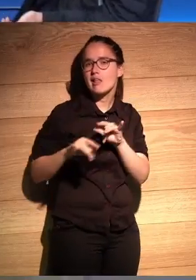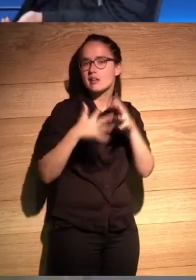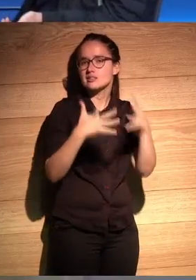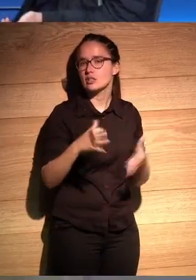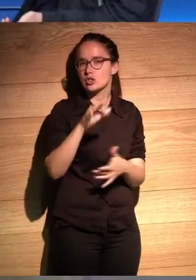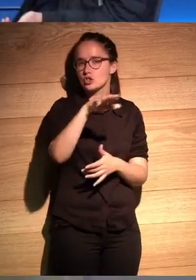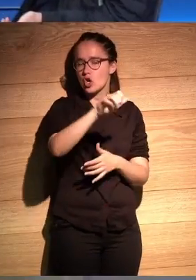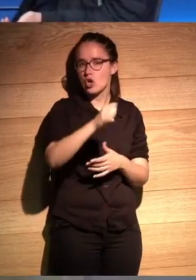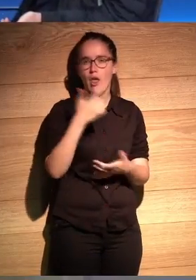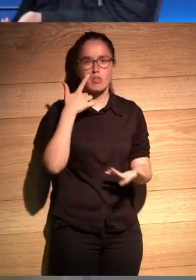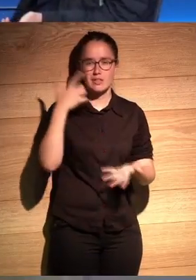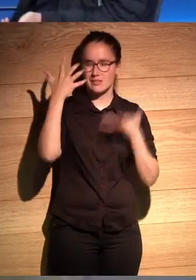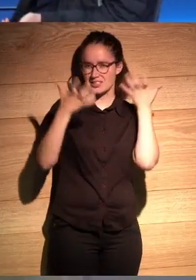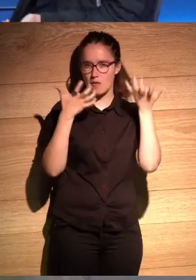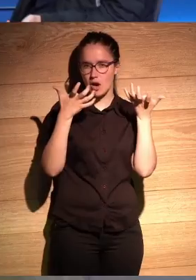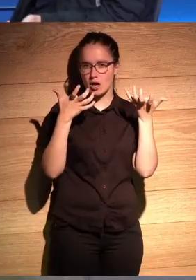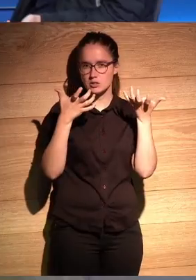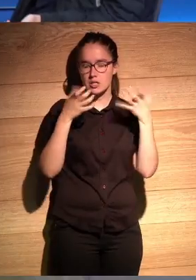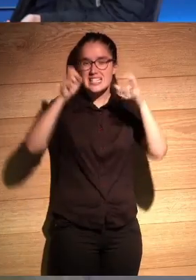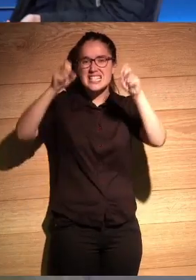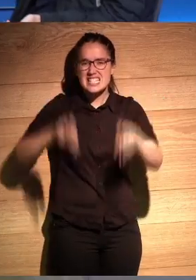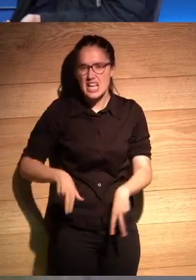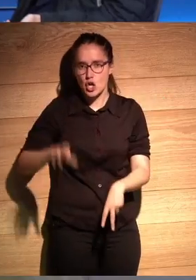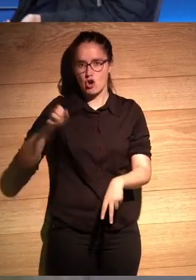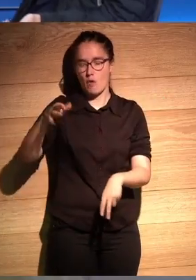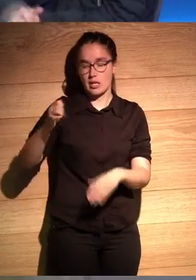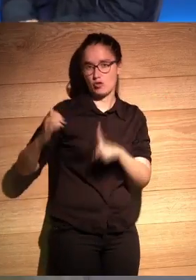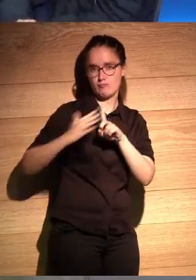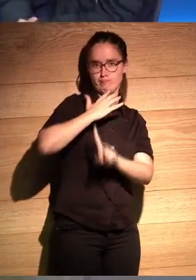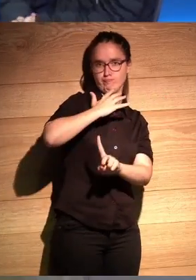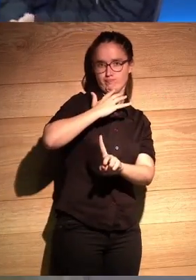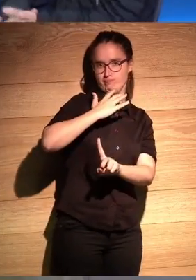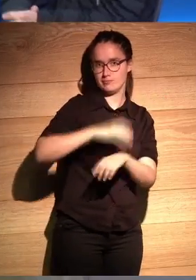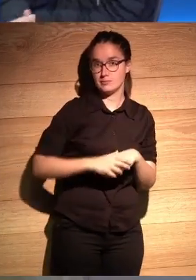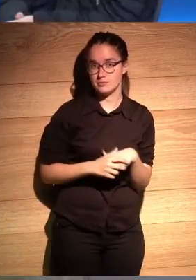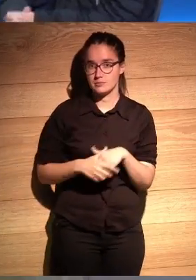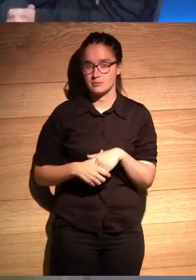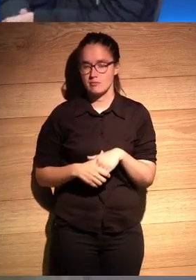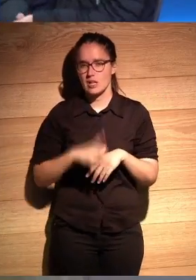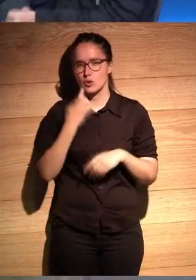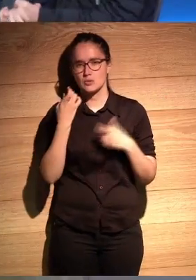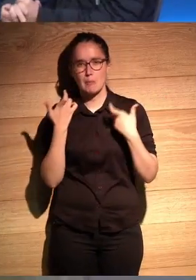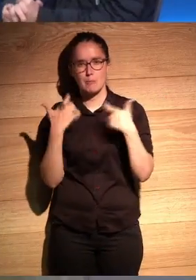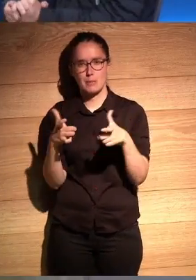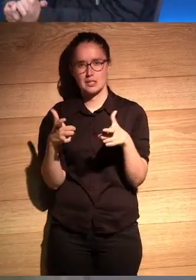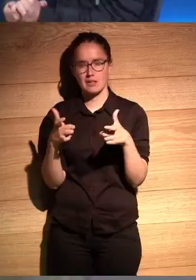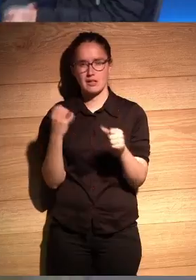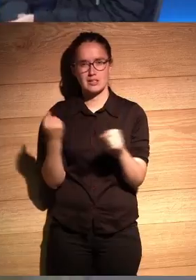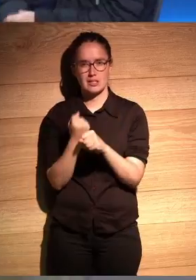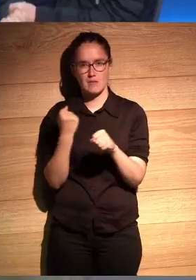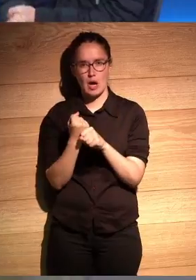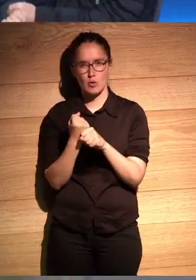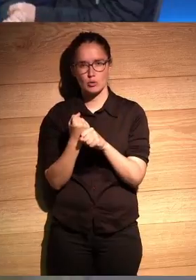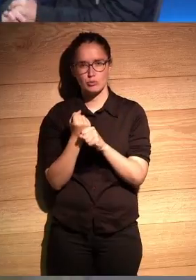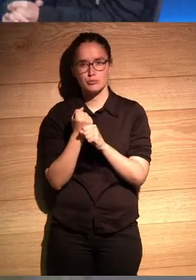de los detectives salvajes sin Roberto Bolaño metido ahí ¿entiendes? hay una parte del trabajo